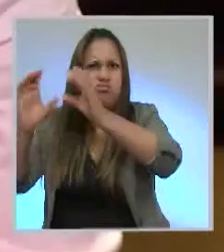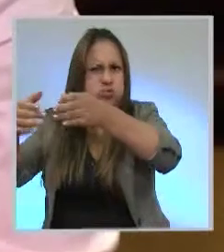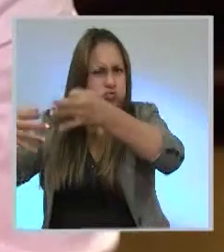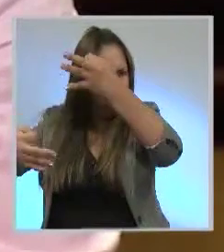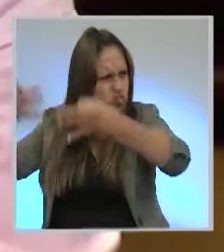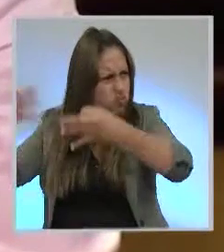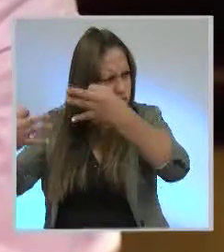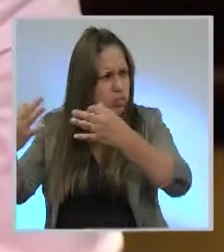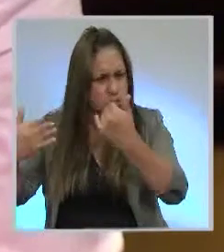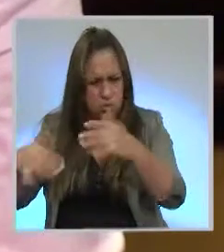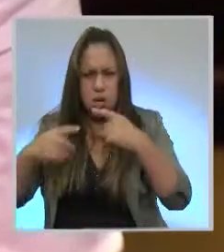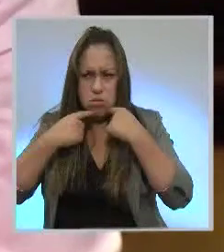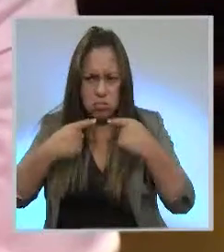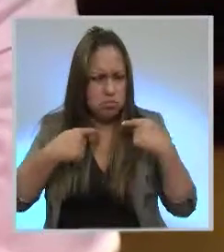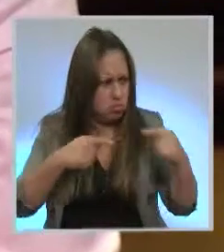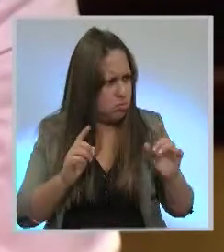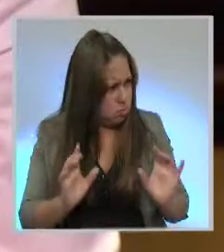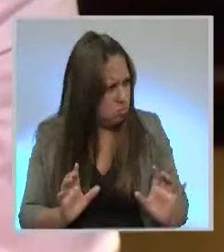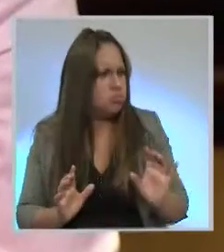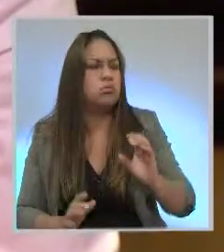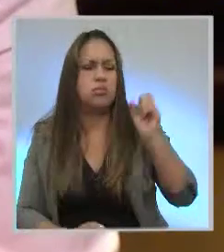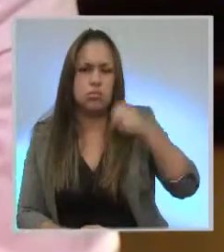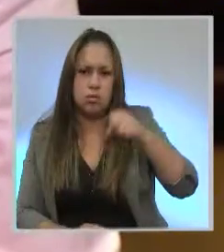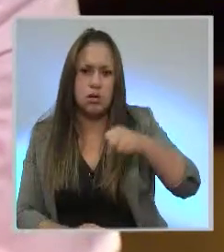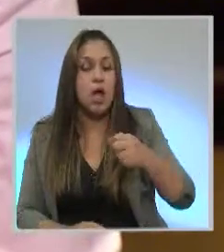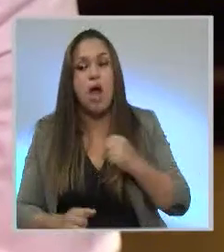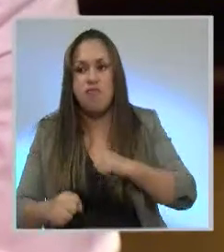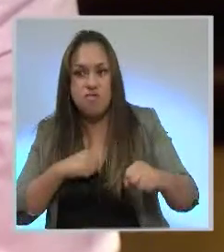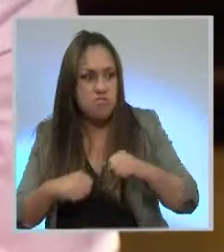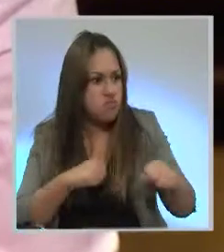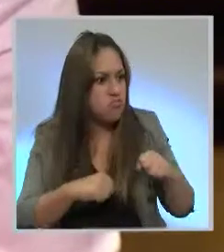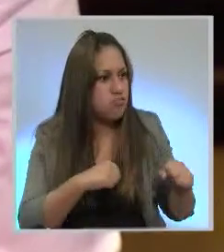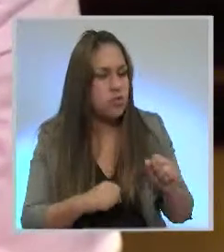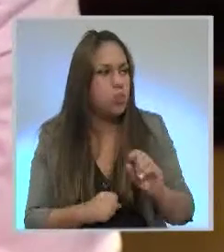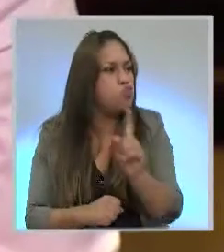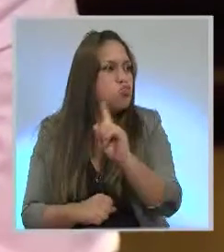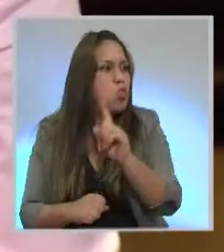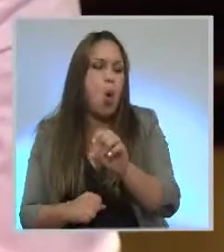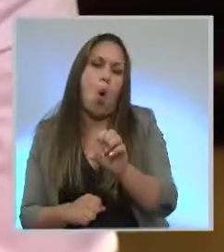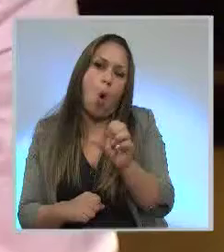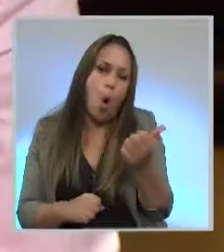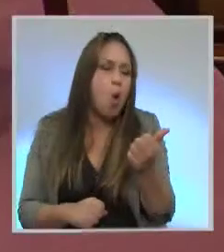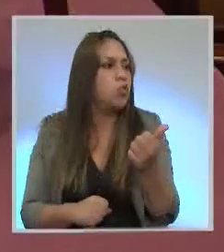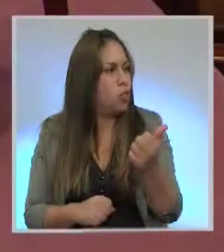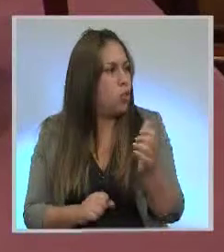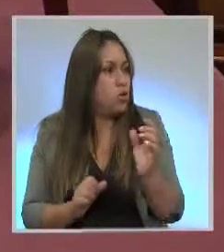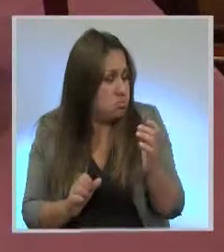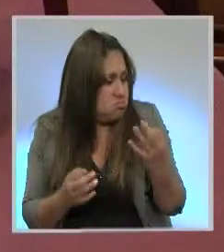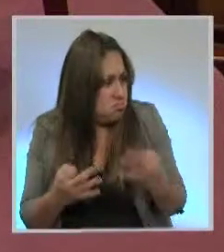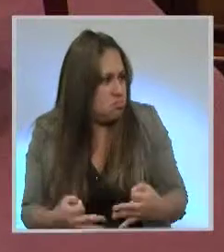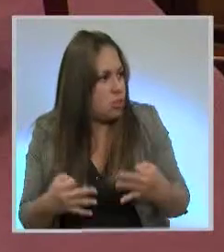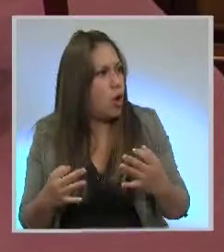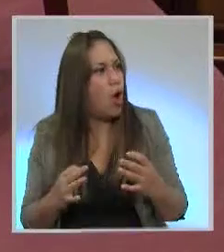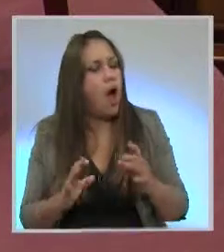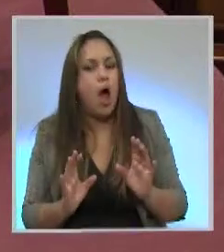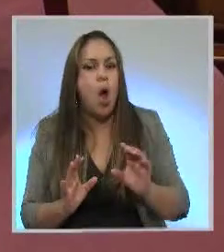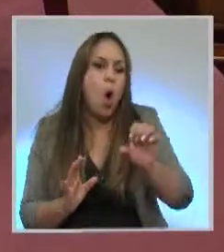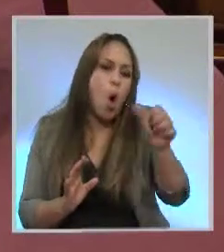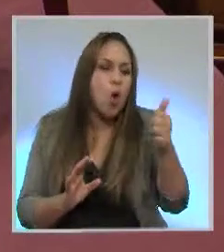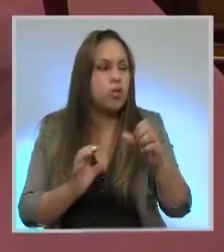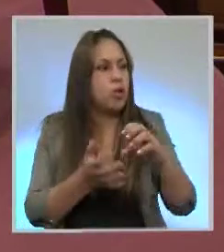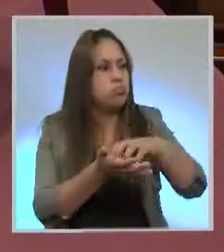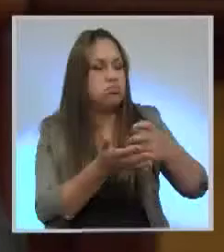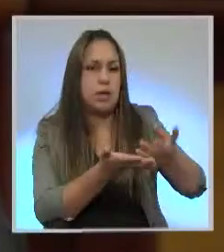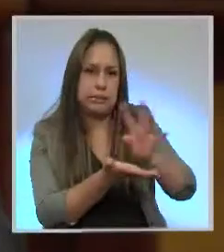bueno, se ha resuelto, que no es el camino para dar trámite a esta iniciativa, sino lo que se está haciendo efectivamente al interior de la Asamblea.